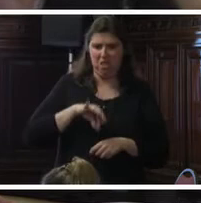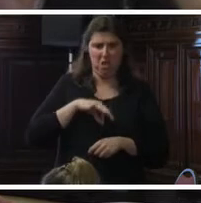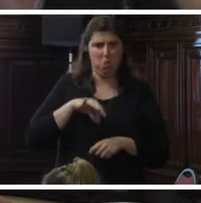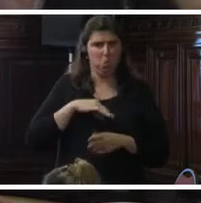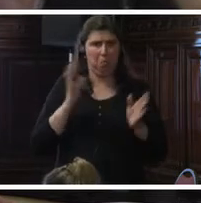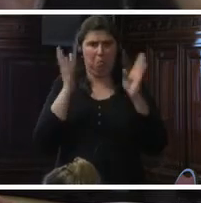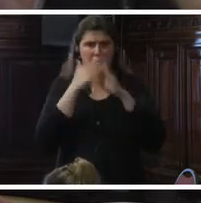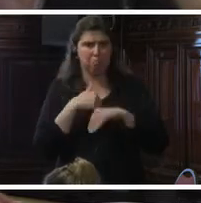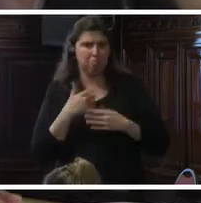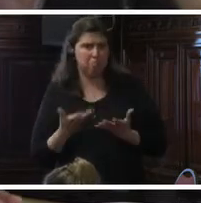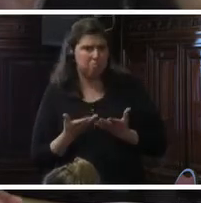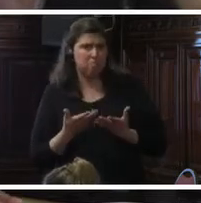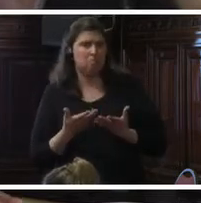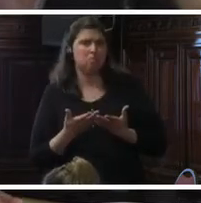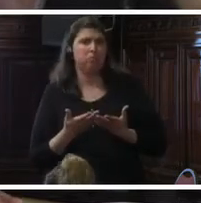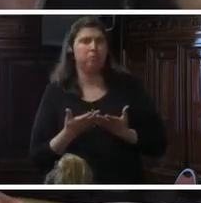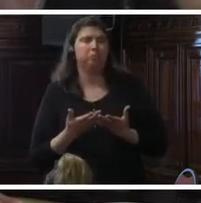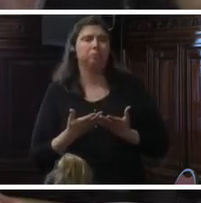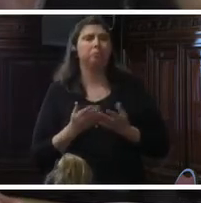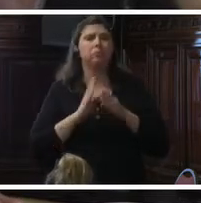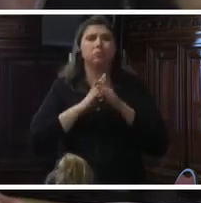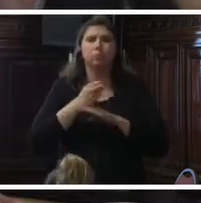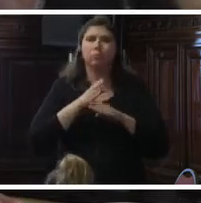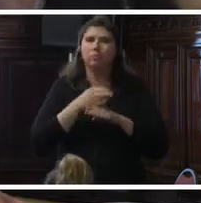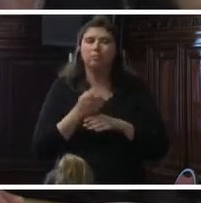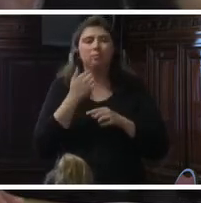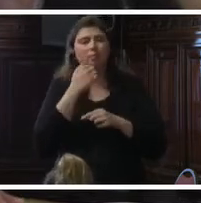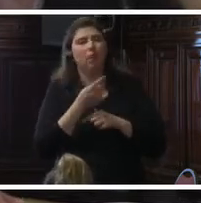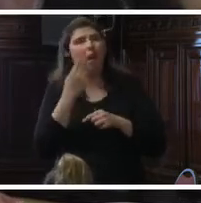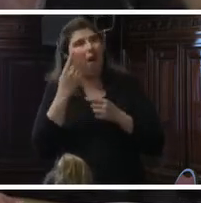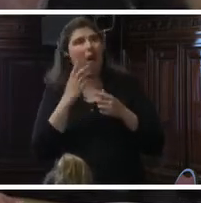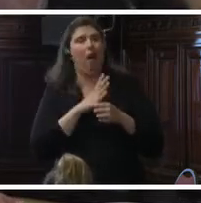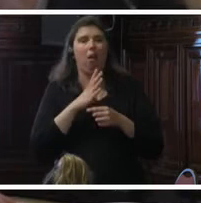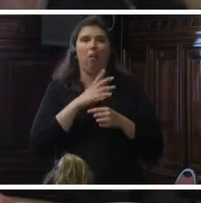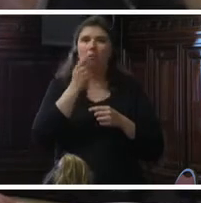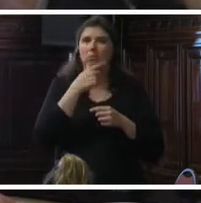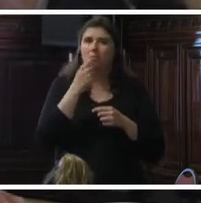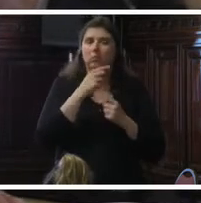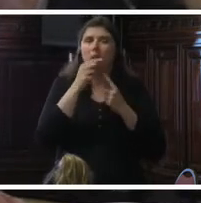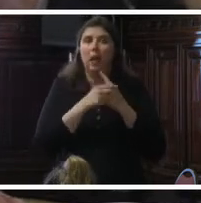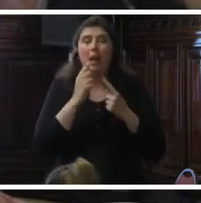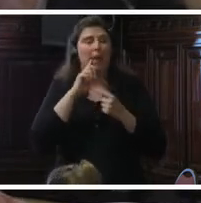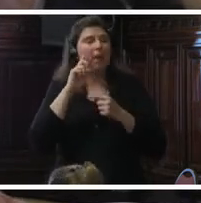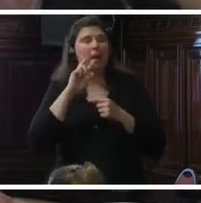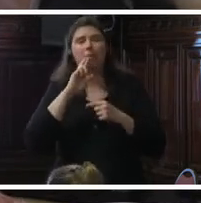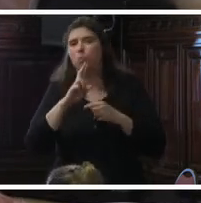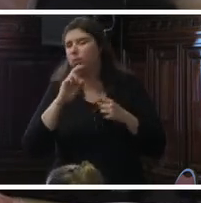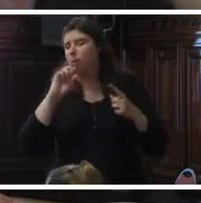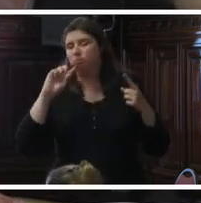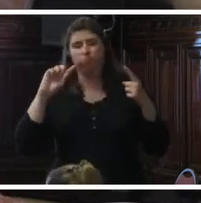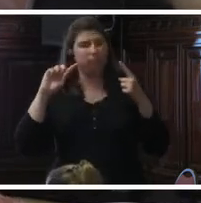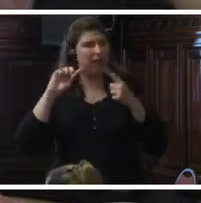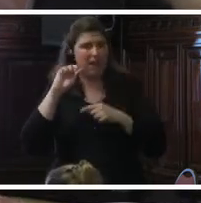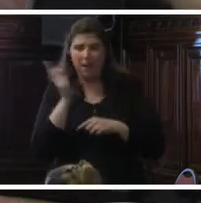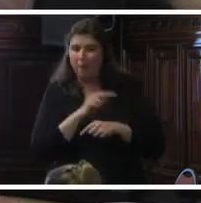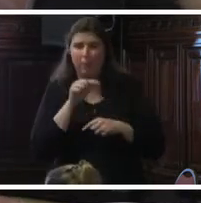medios de comunicación. El acceso a métodos anticonceptivos es primordial en la respuesta al Zika. Sin embargo, pese a que todos